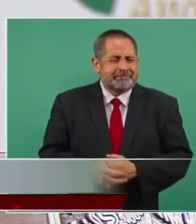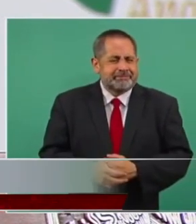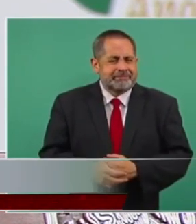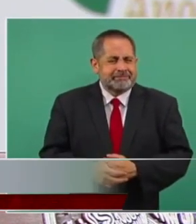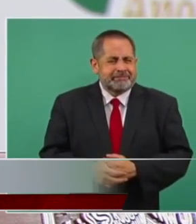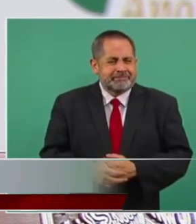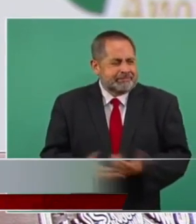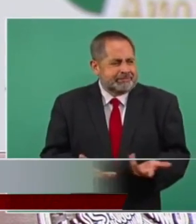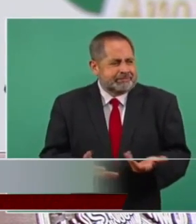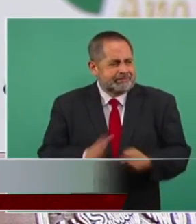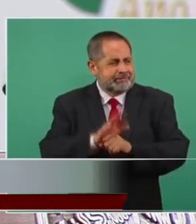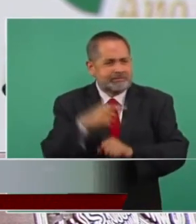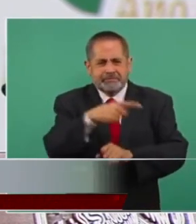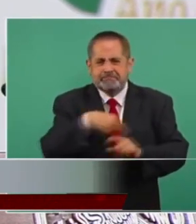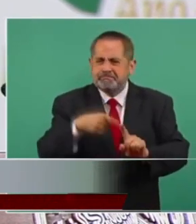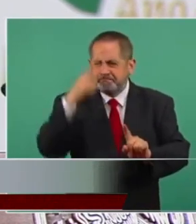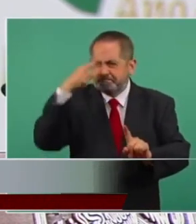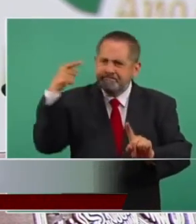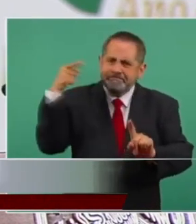¿cuál es